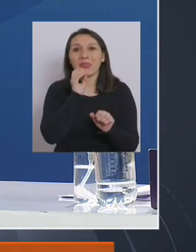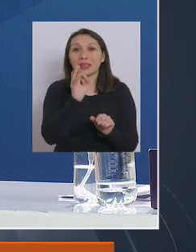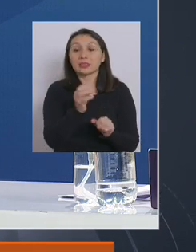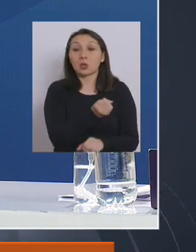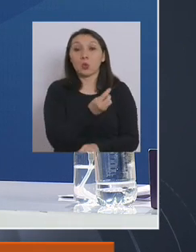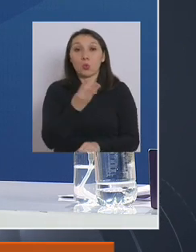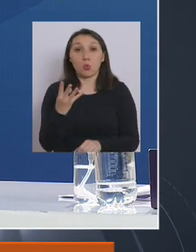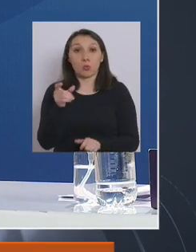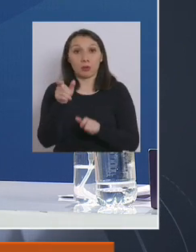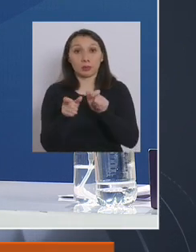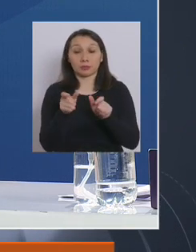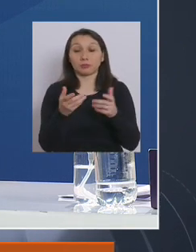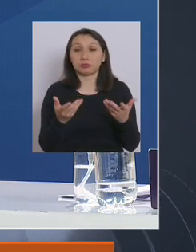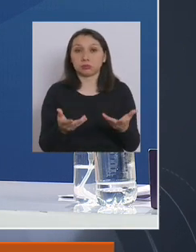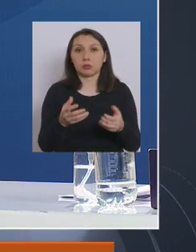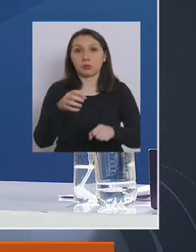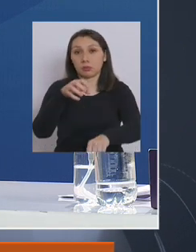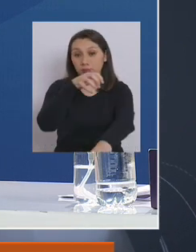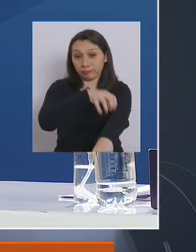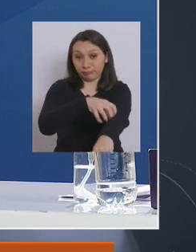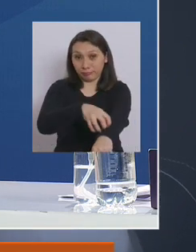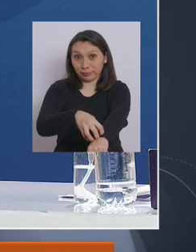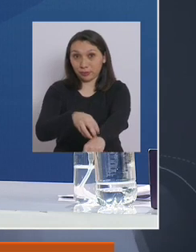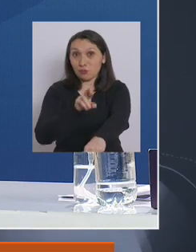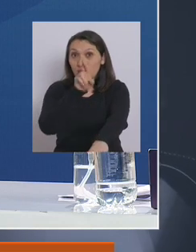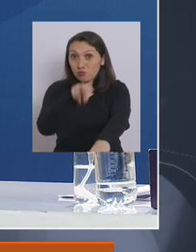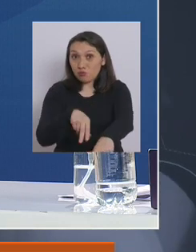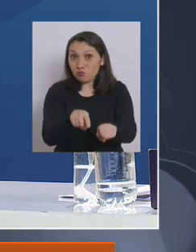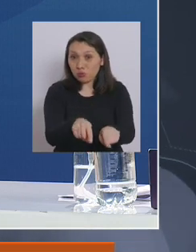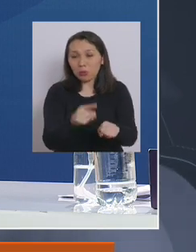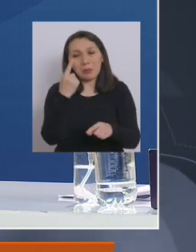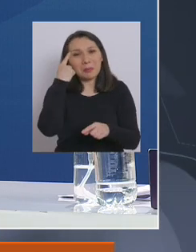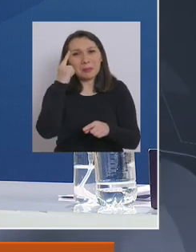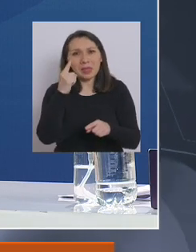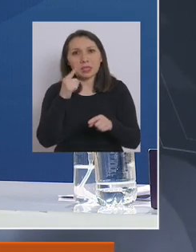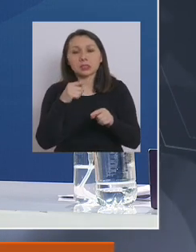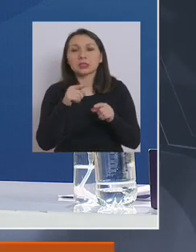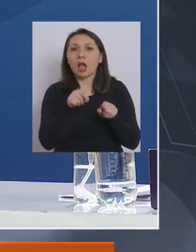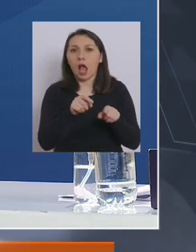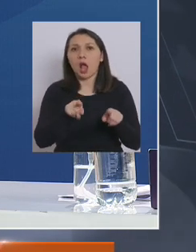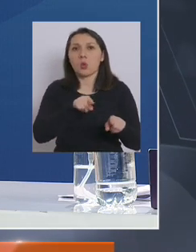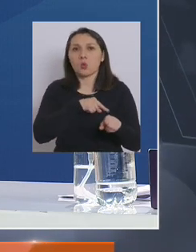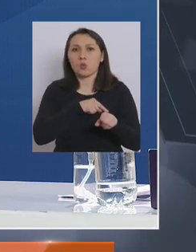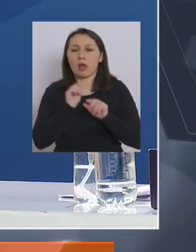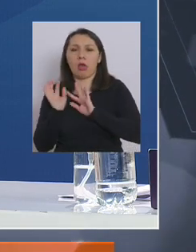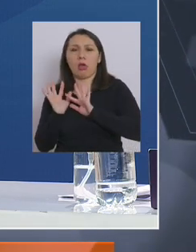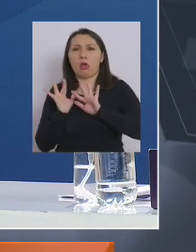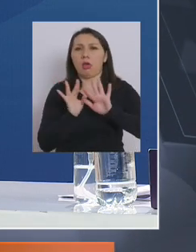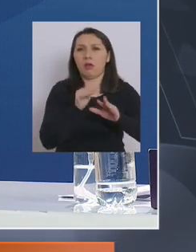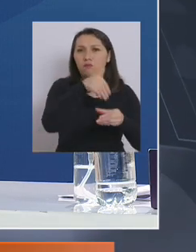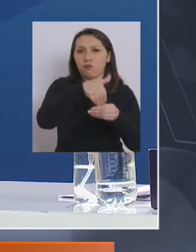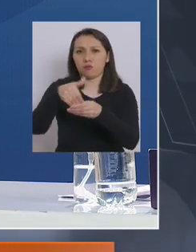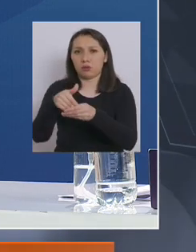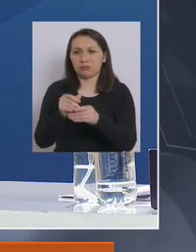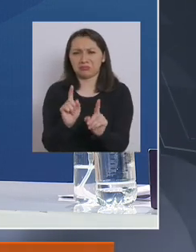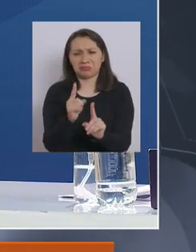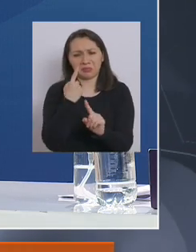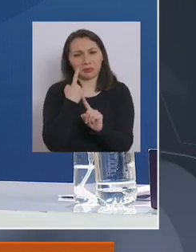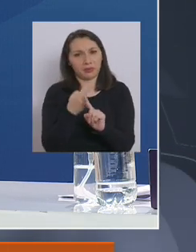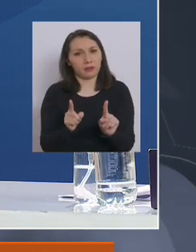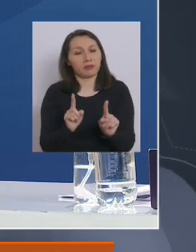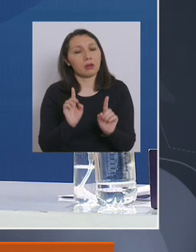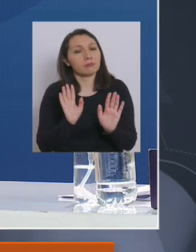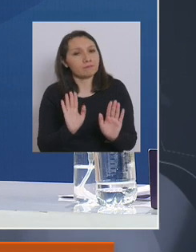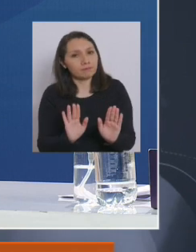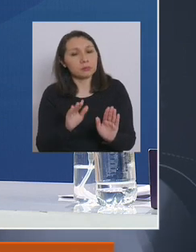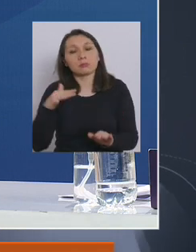que el número de casos que ha habido en las regiones del sur se debe a la situación particular de las aglomeraciones en el día del plebiscito, pero